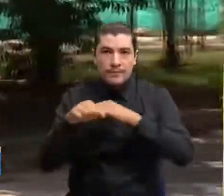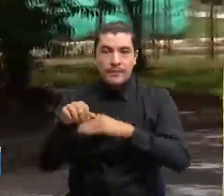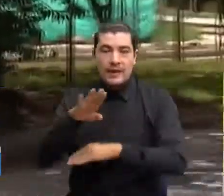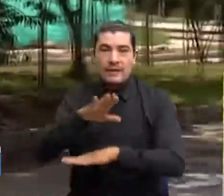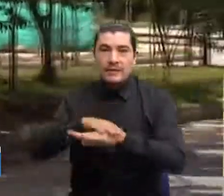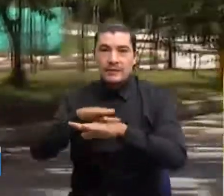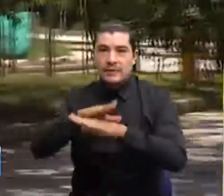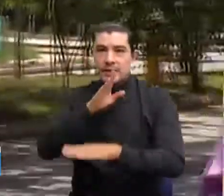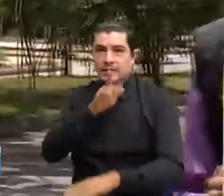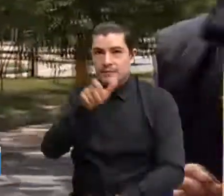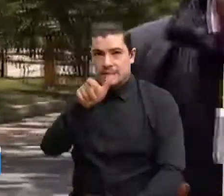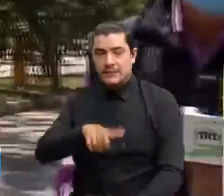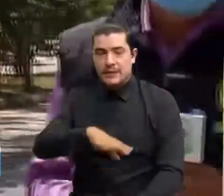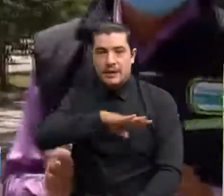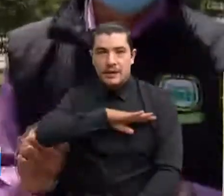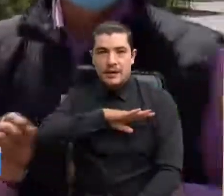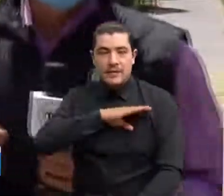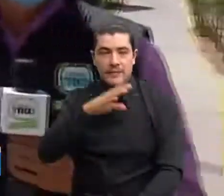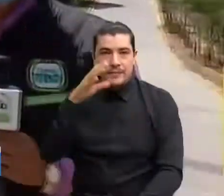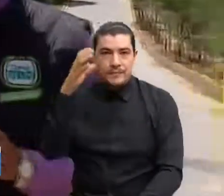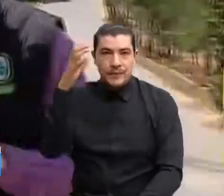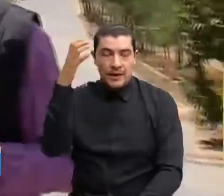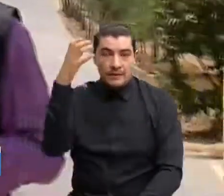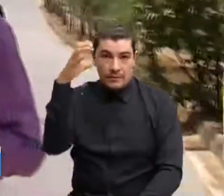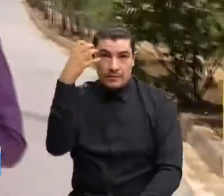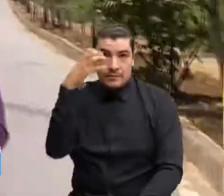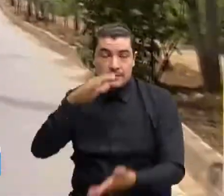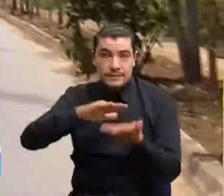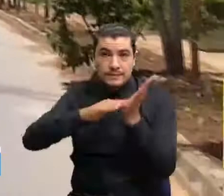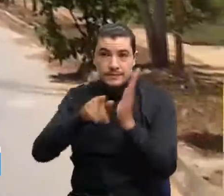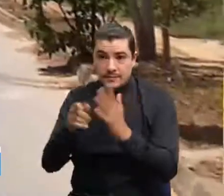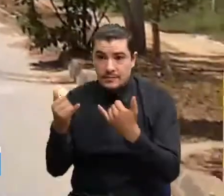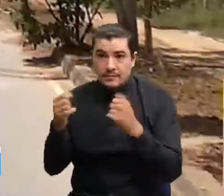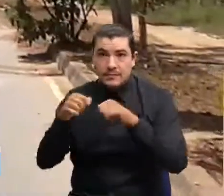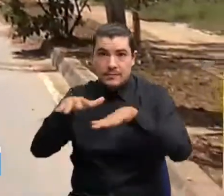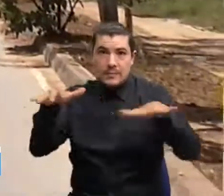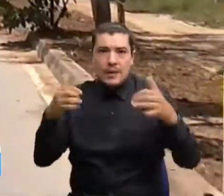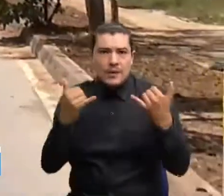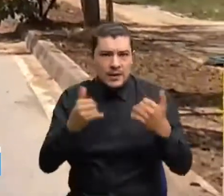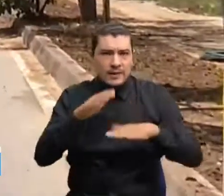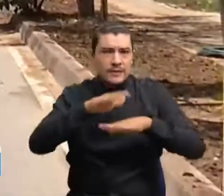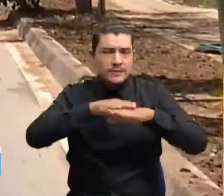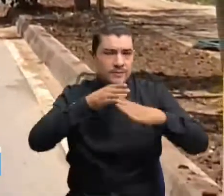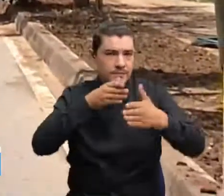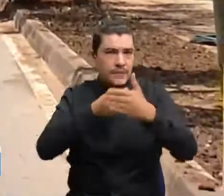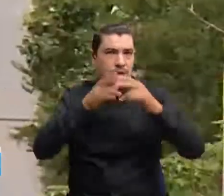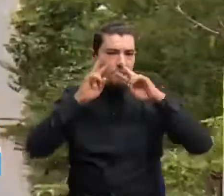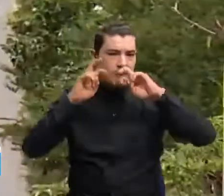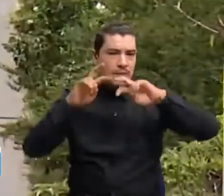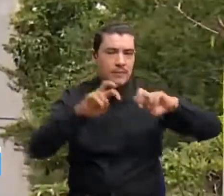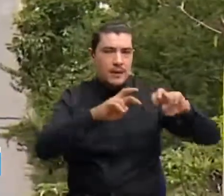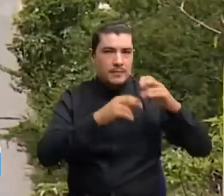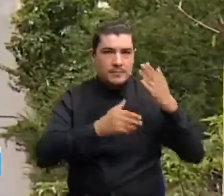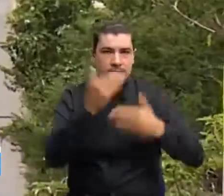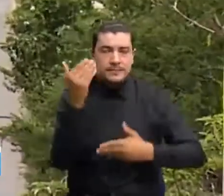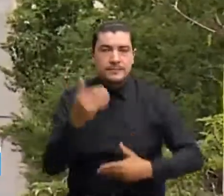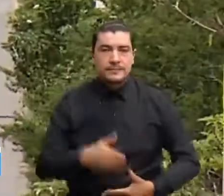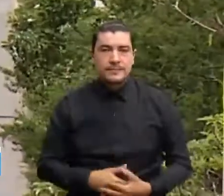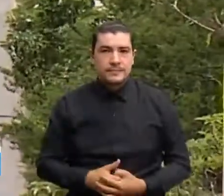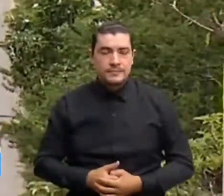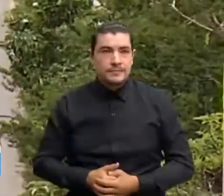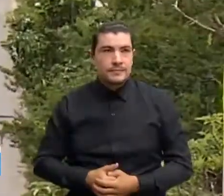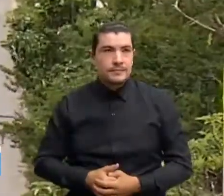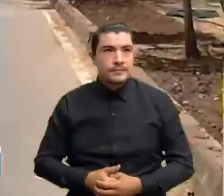alcaldía del municipio de Florida Blanca, quien ha indicado de igual forma que se está investigando esta situación. Fue un